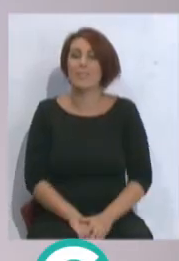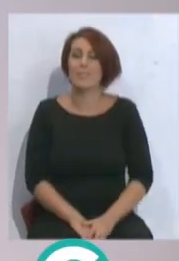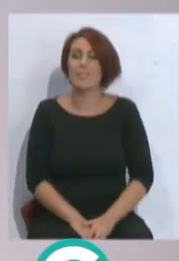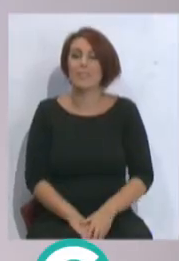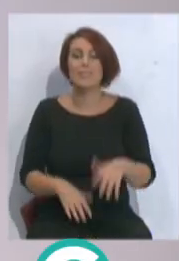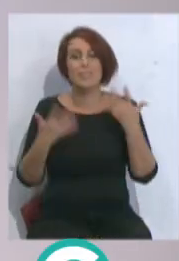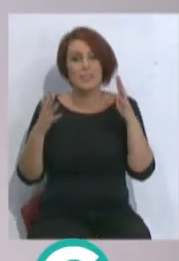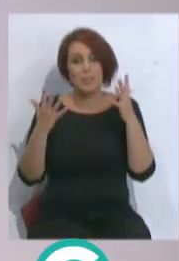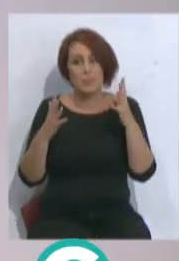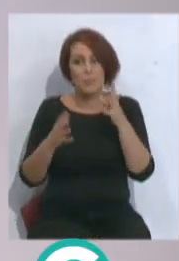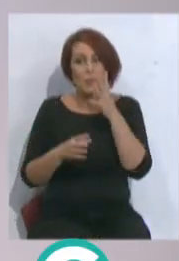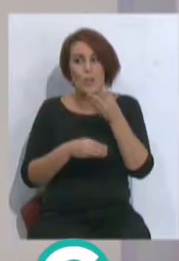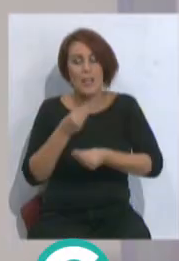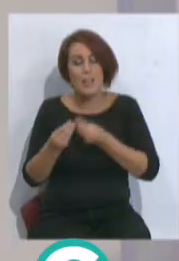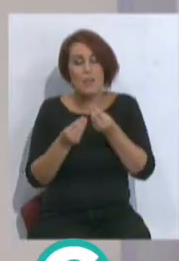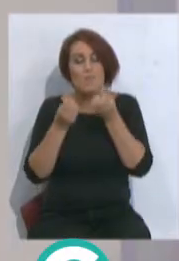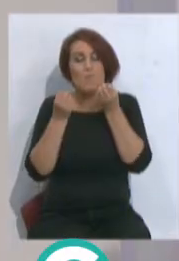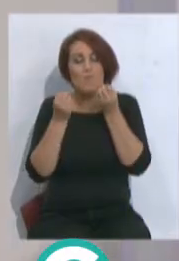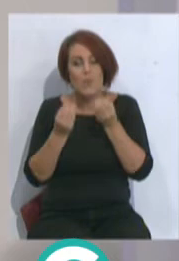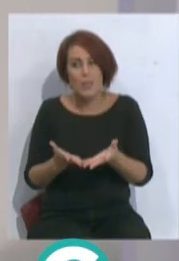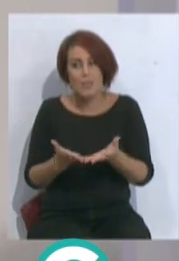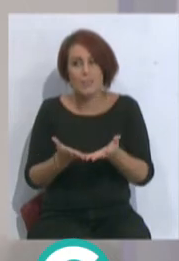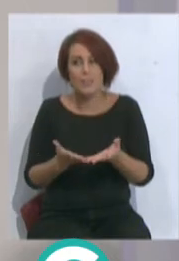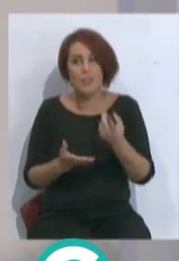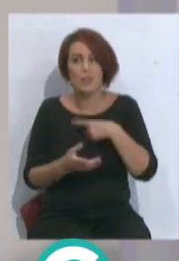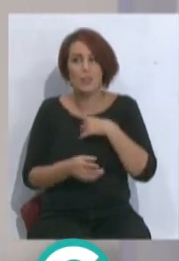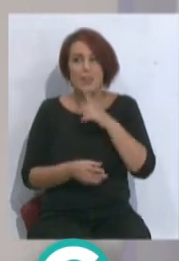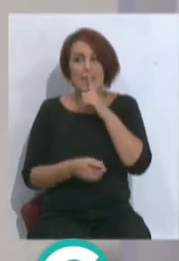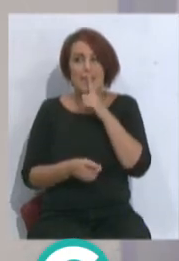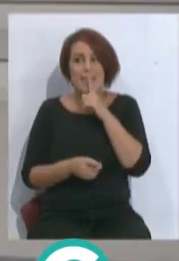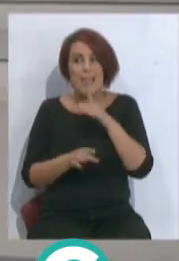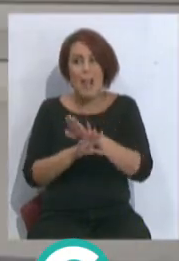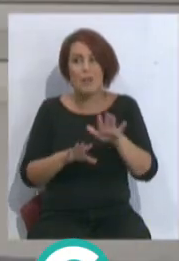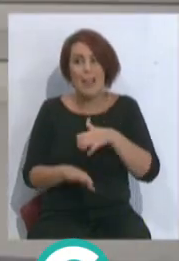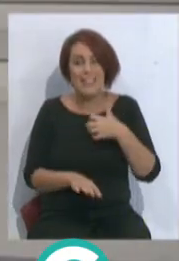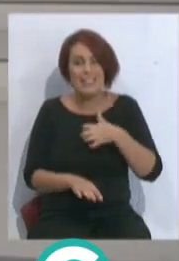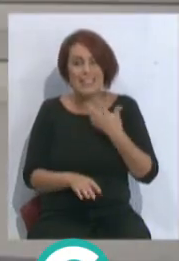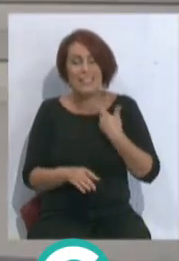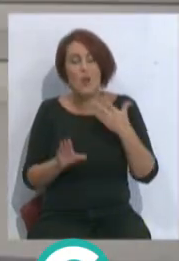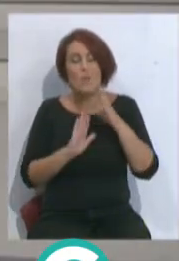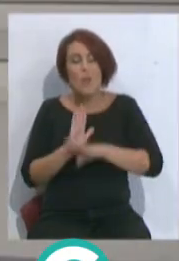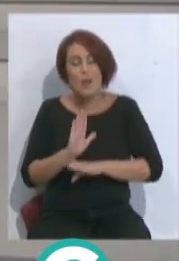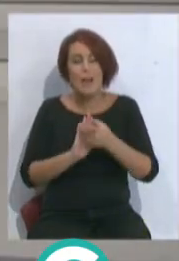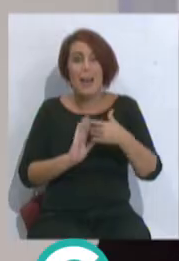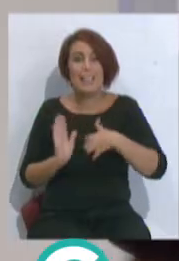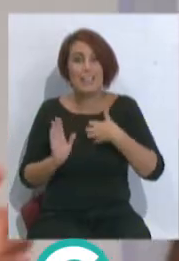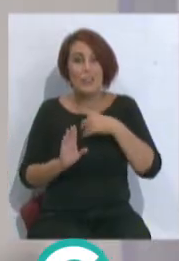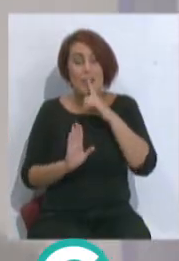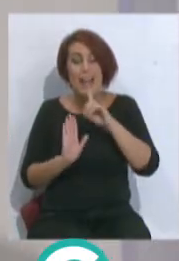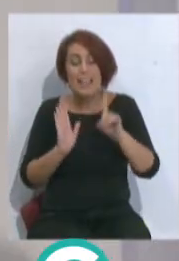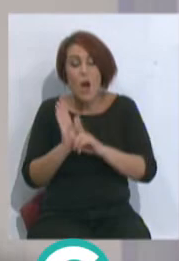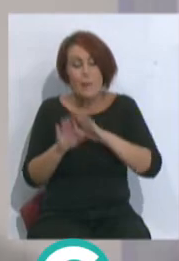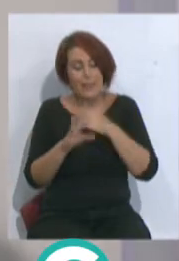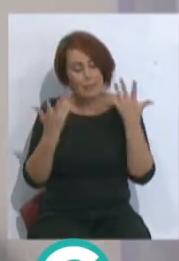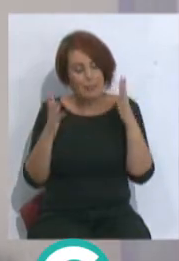aplaudiros, porque lo estáis haciendo muy bien y llevamos callados a un argentino un montón de tiempo. Y callados a argentino un montón de tiempo, estos de